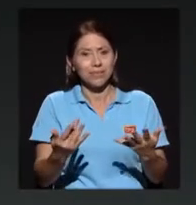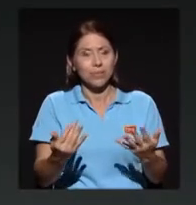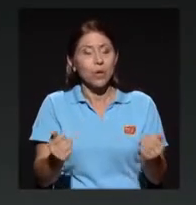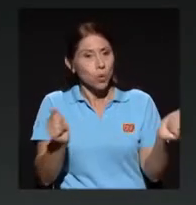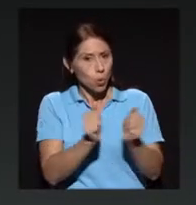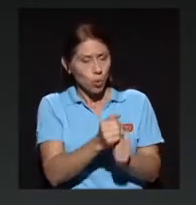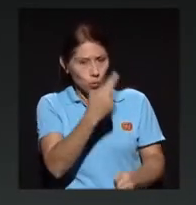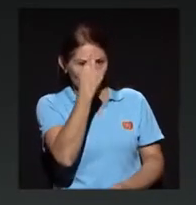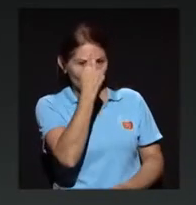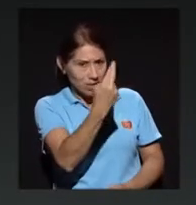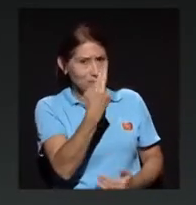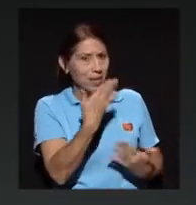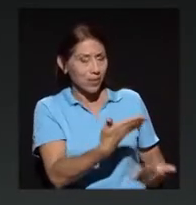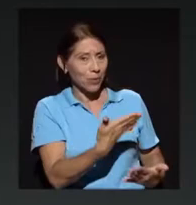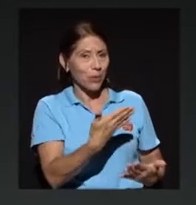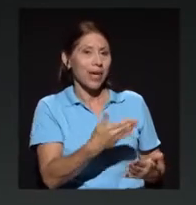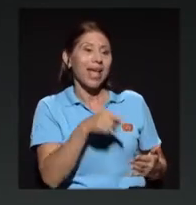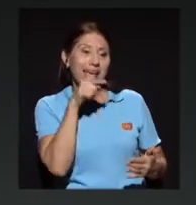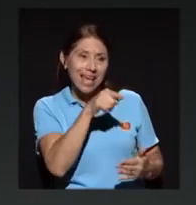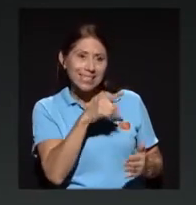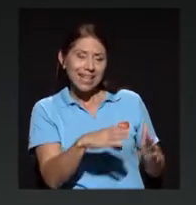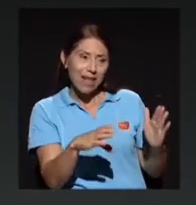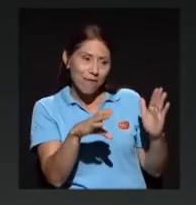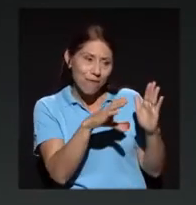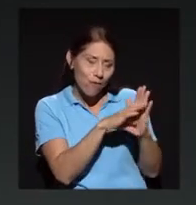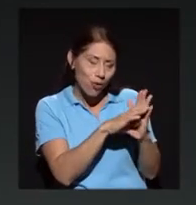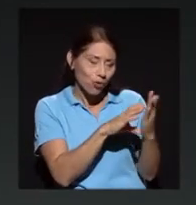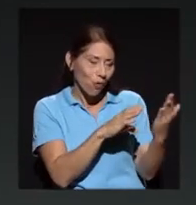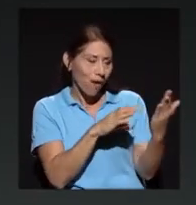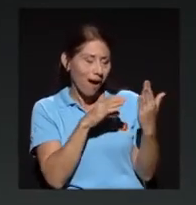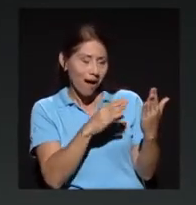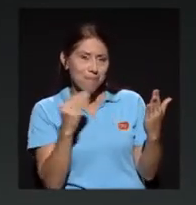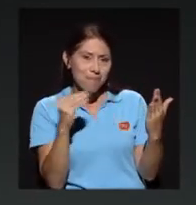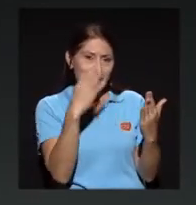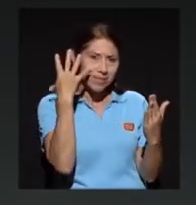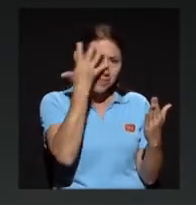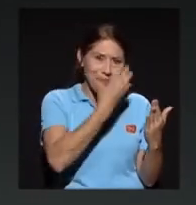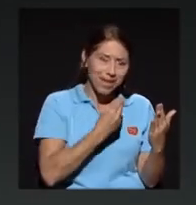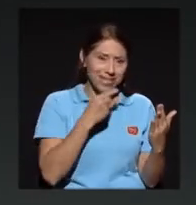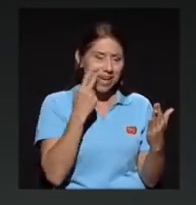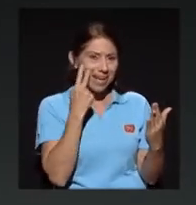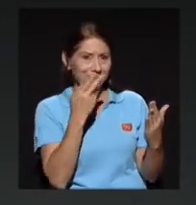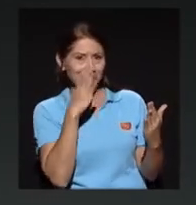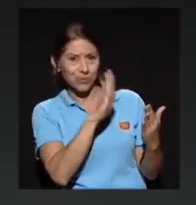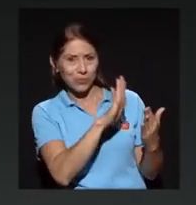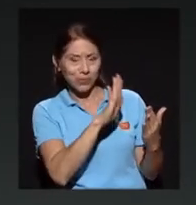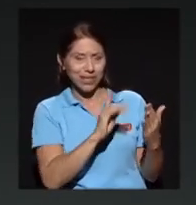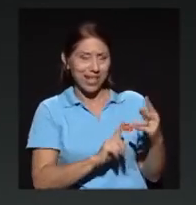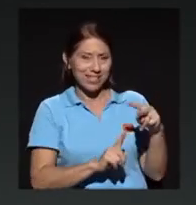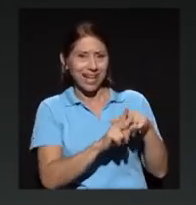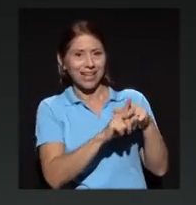todo respeto, es la foto más bella en usted ha salido. Muchas gracias.